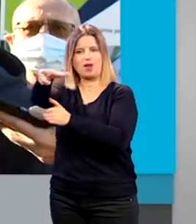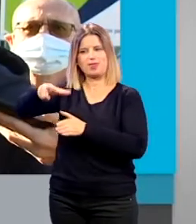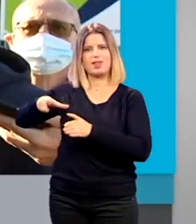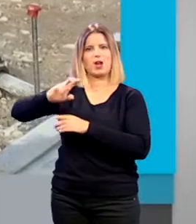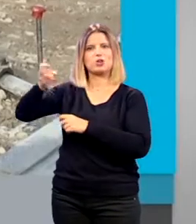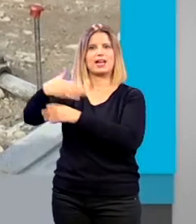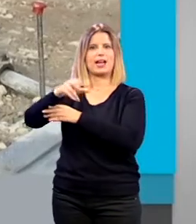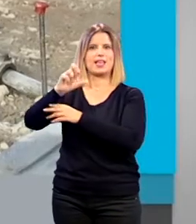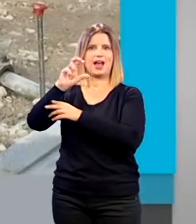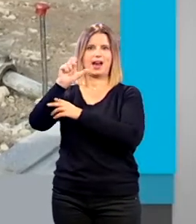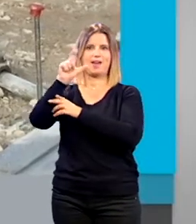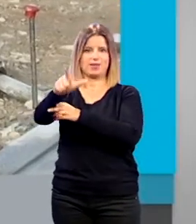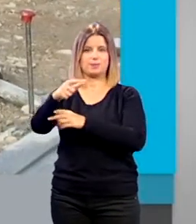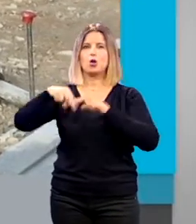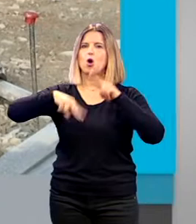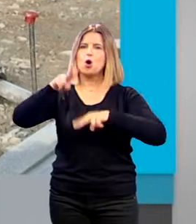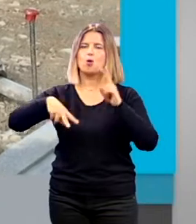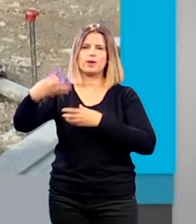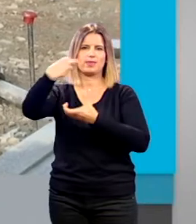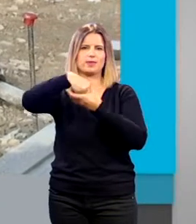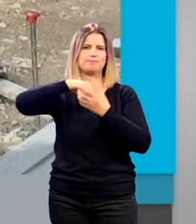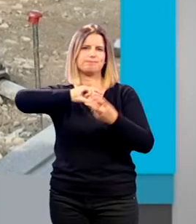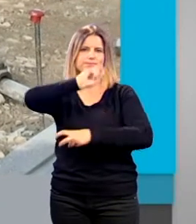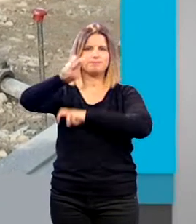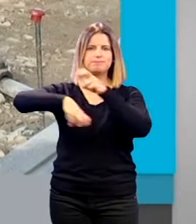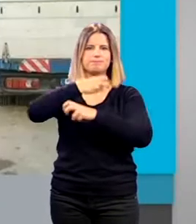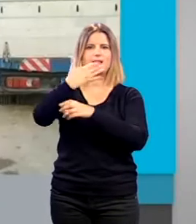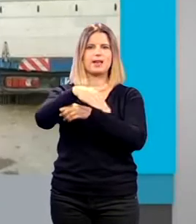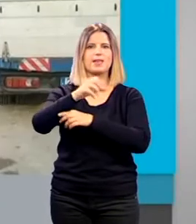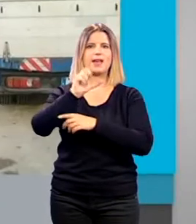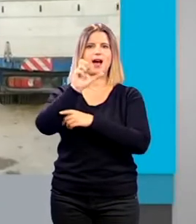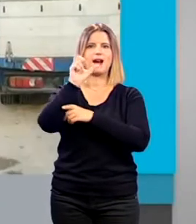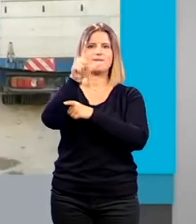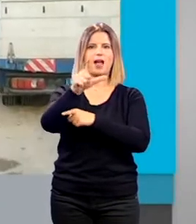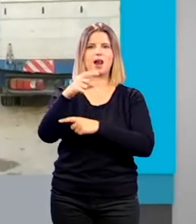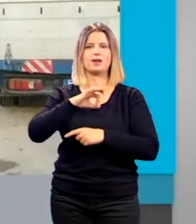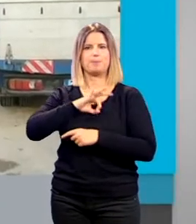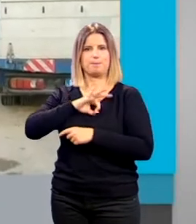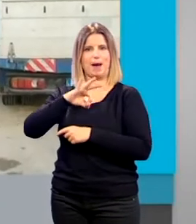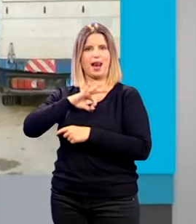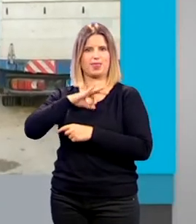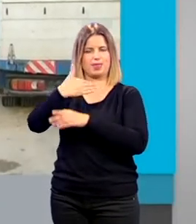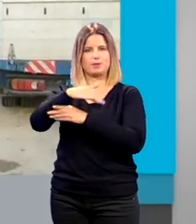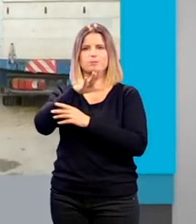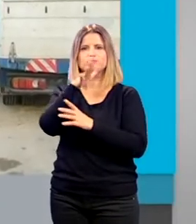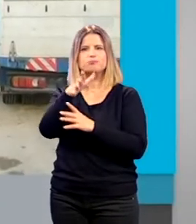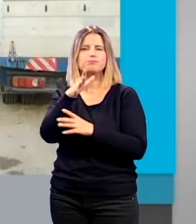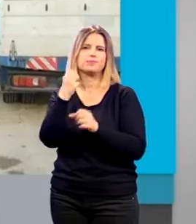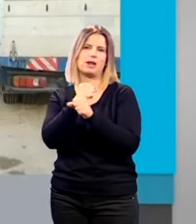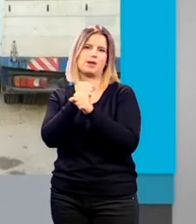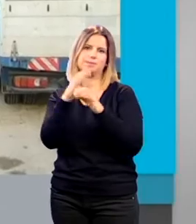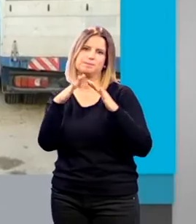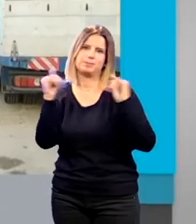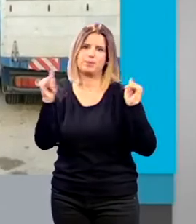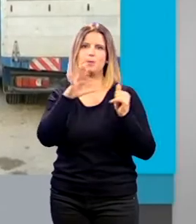la calle arabial estas obras se enmarcan dentro de la remodelación del eje arabial palencia que se desarrollan como trabajos compensatorios por